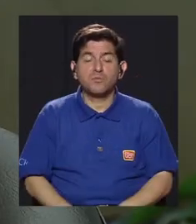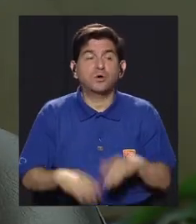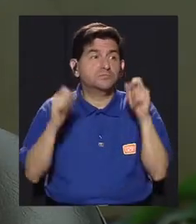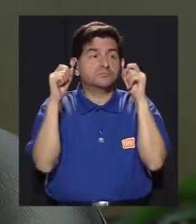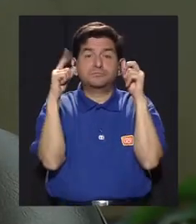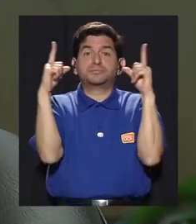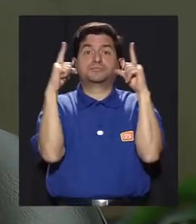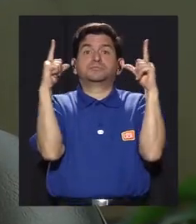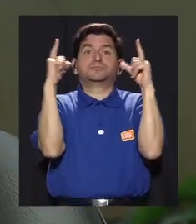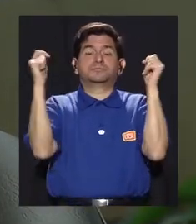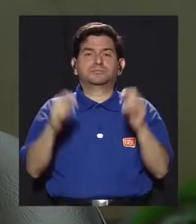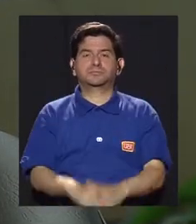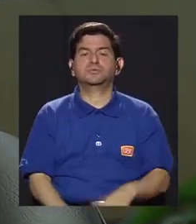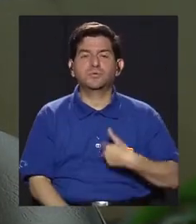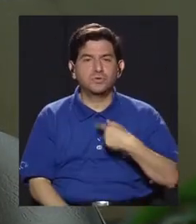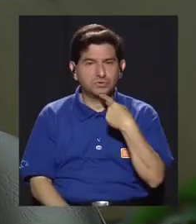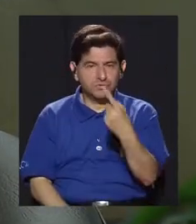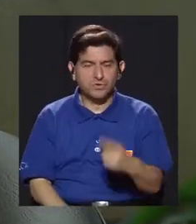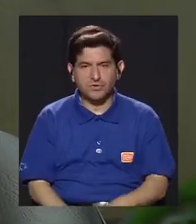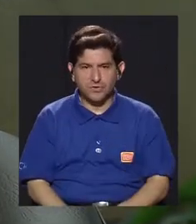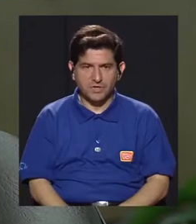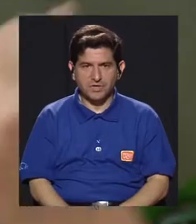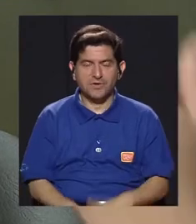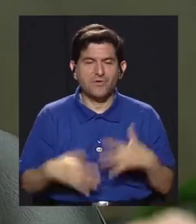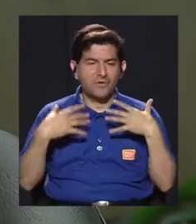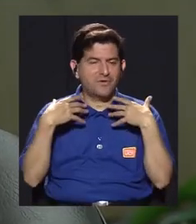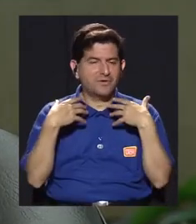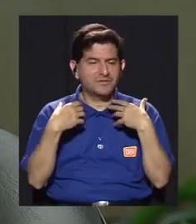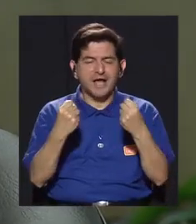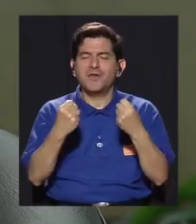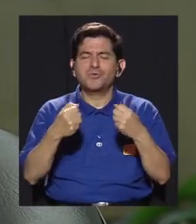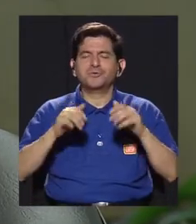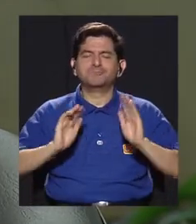increíble. Yo digo que no hay como la salud.